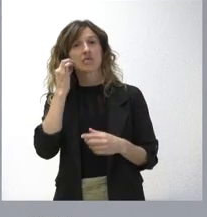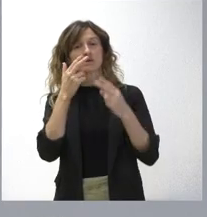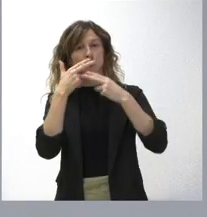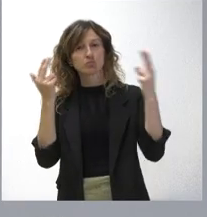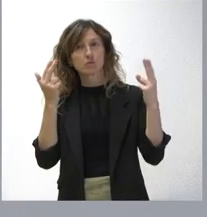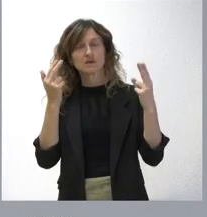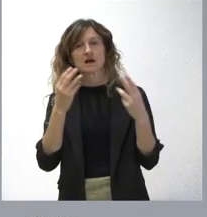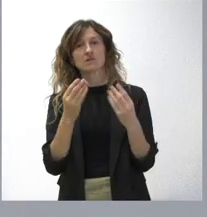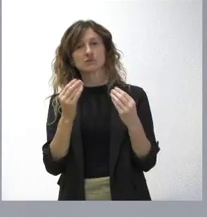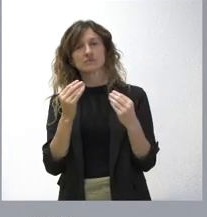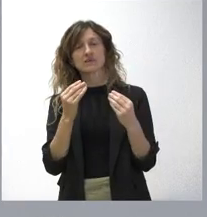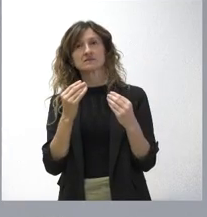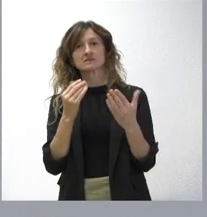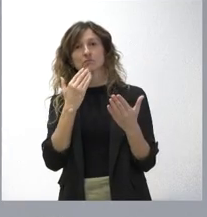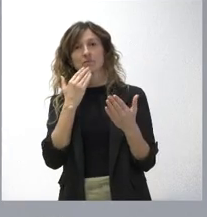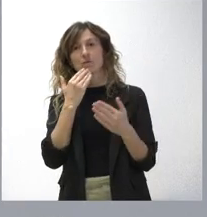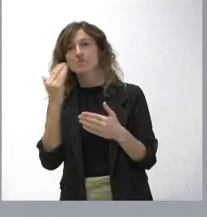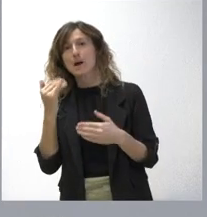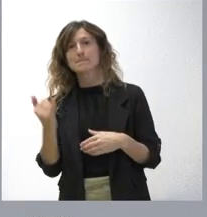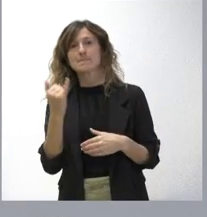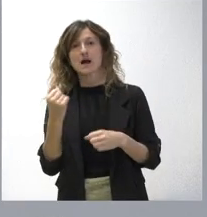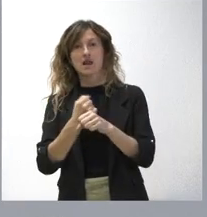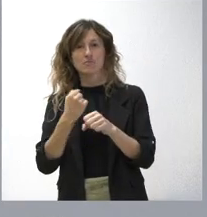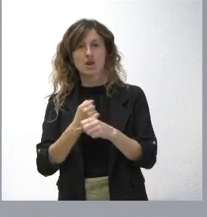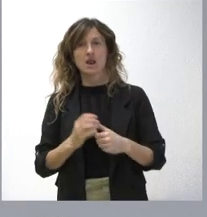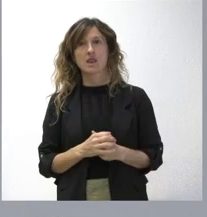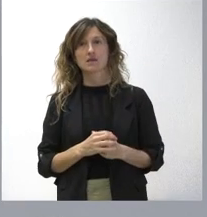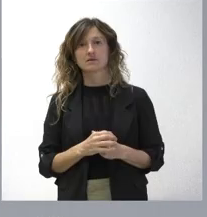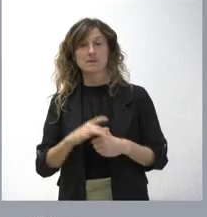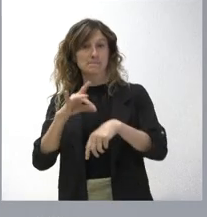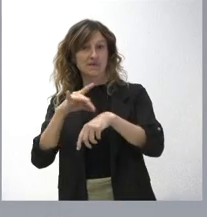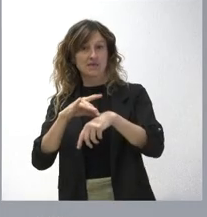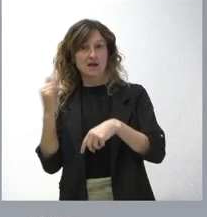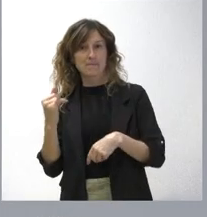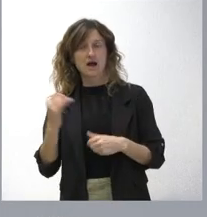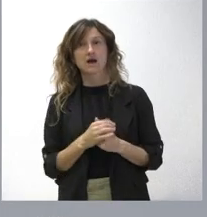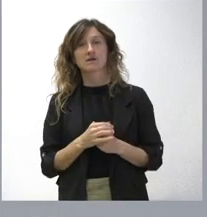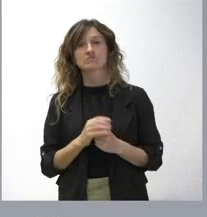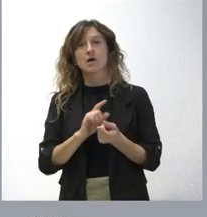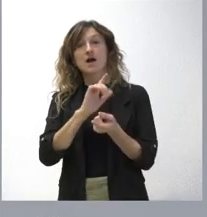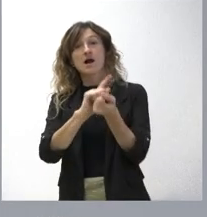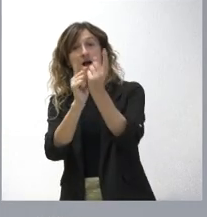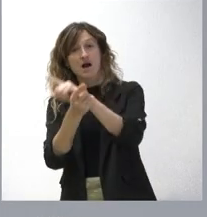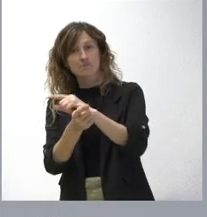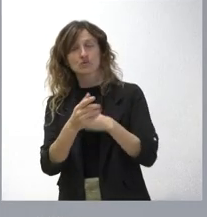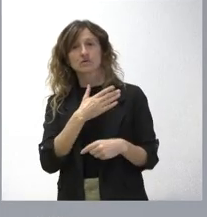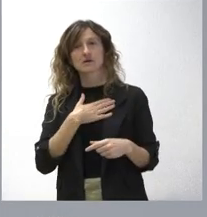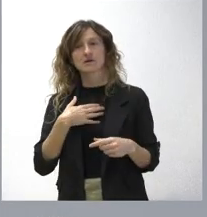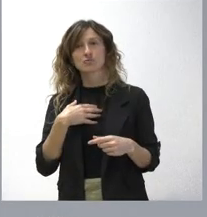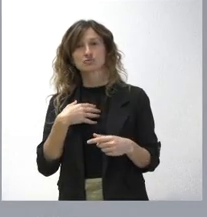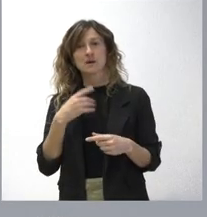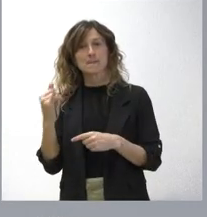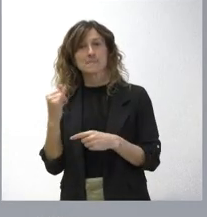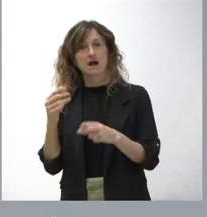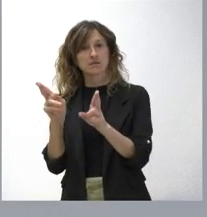acuden a la baja laboral. La baja médica. Frente a ello, como digo, se trata de sustituir